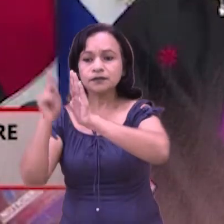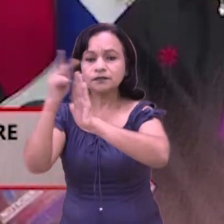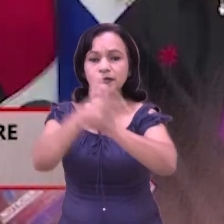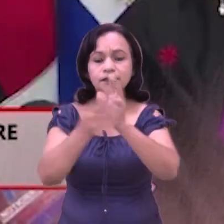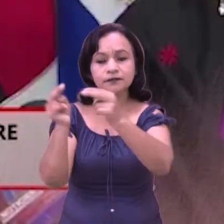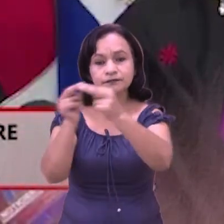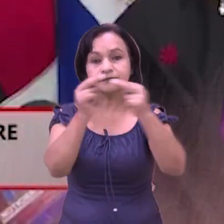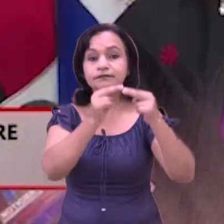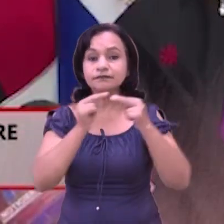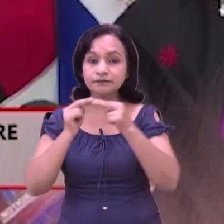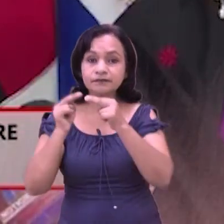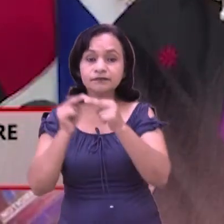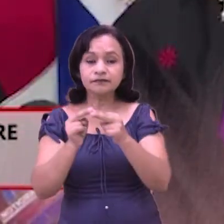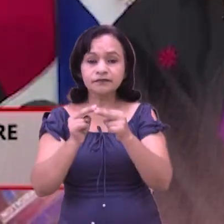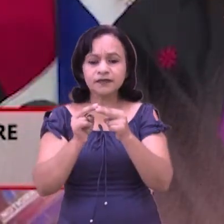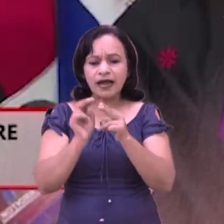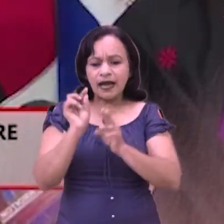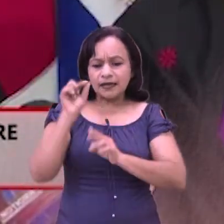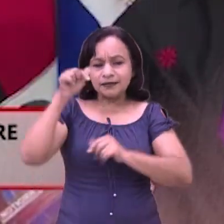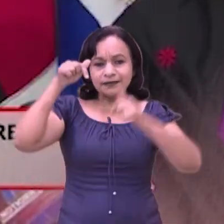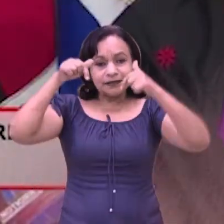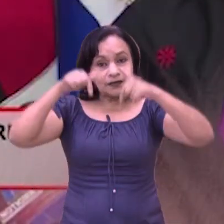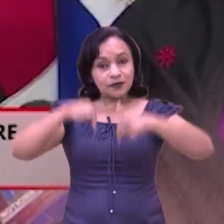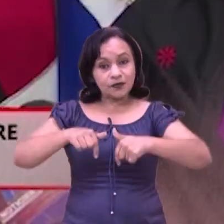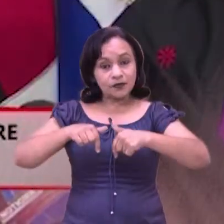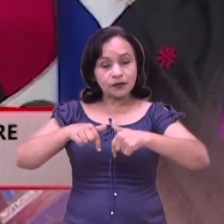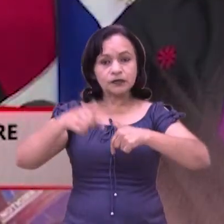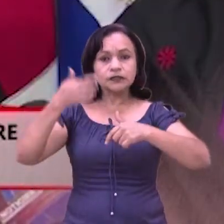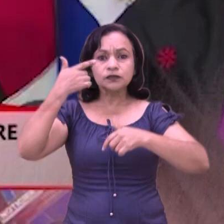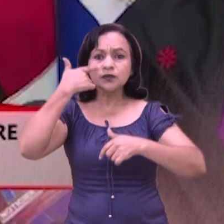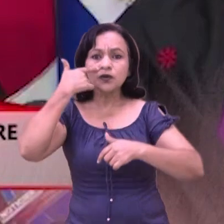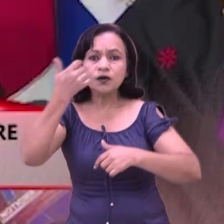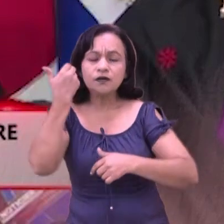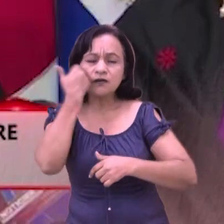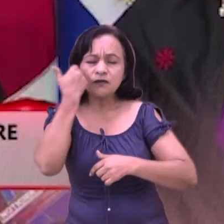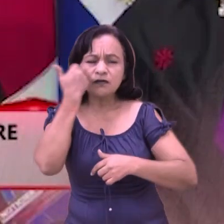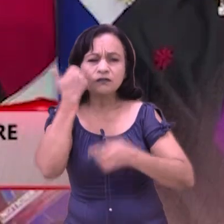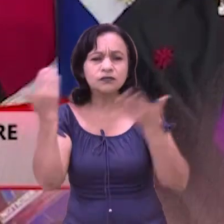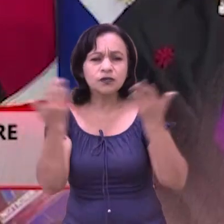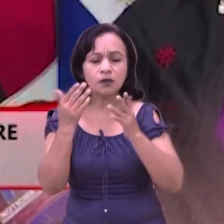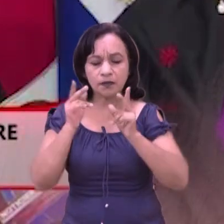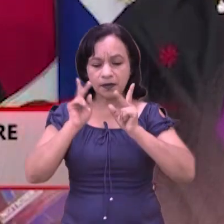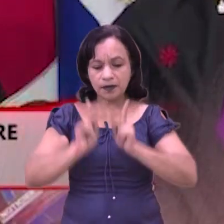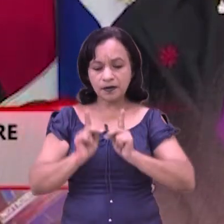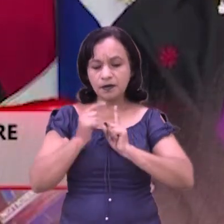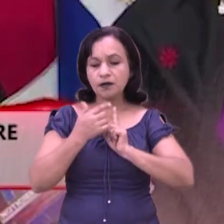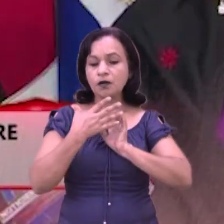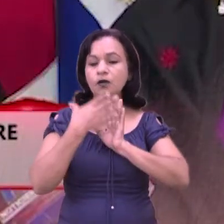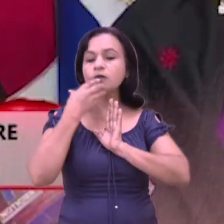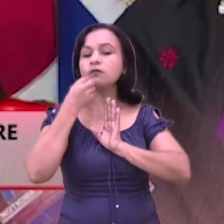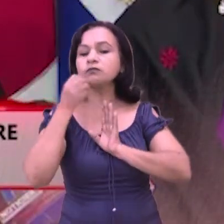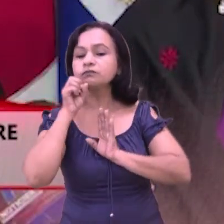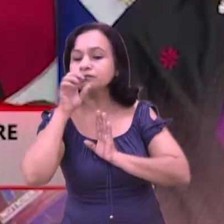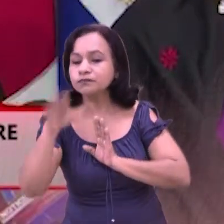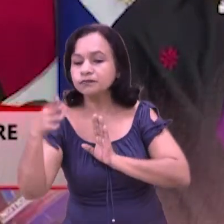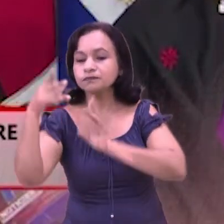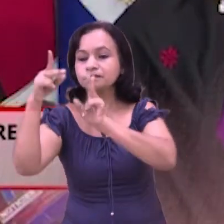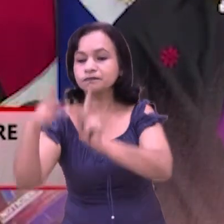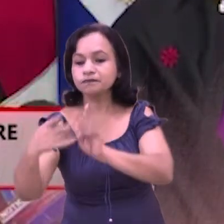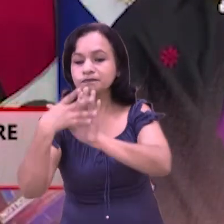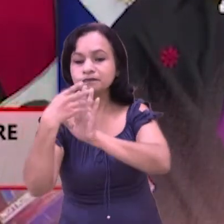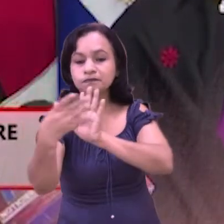coordinada. Hasta estos momentos sabemos que el coronavirus se transmite de persona a persona.